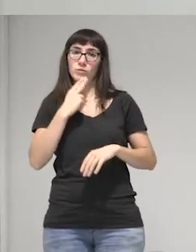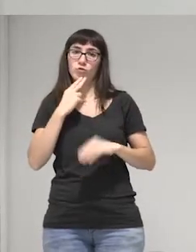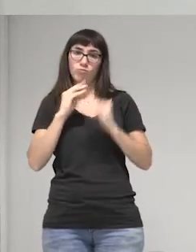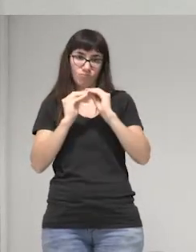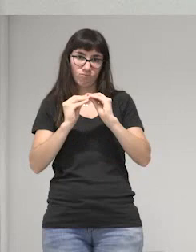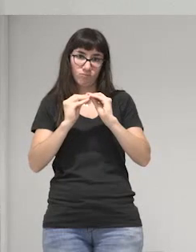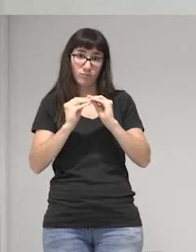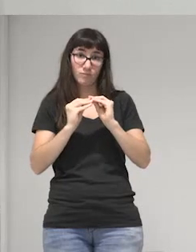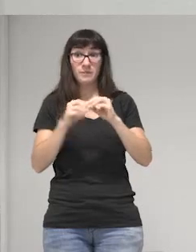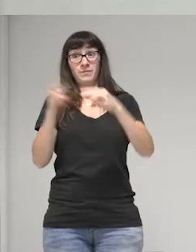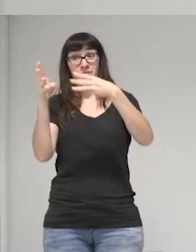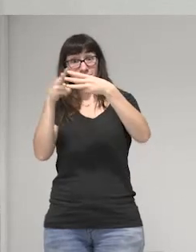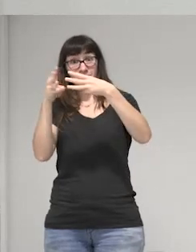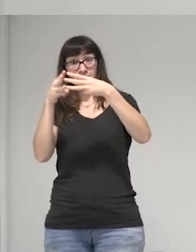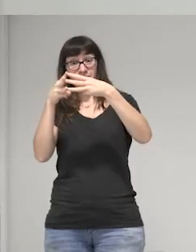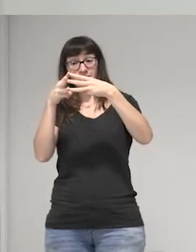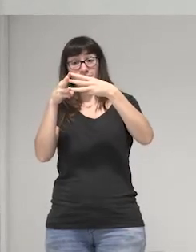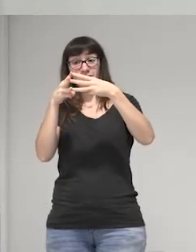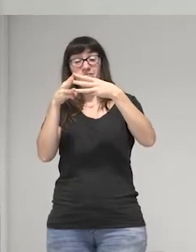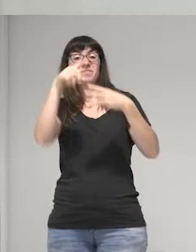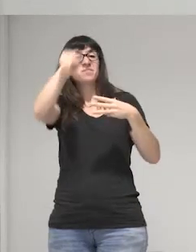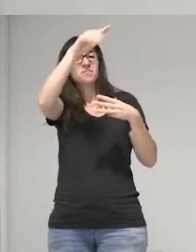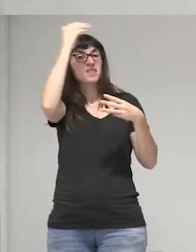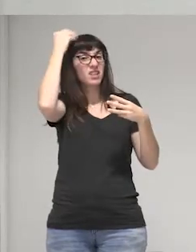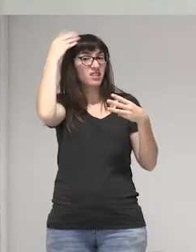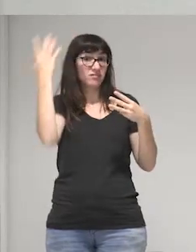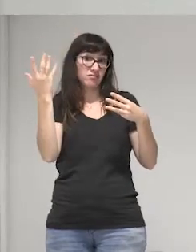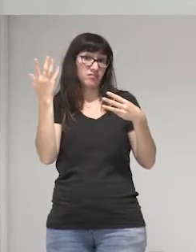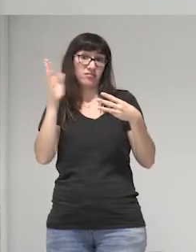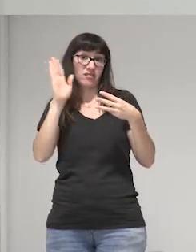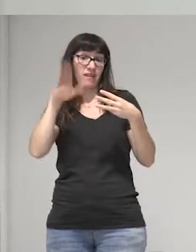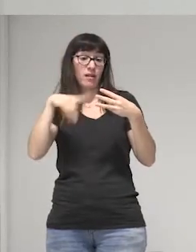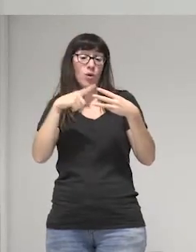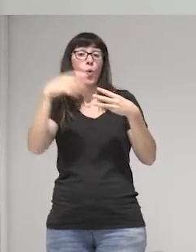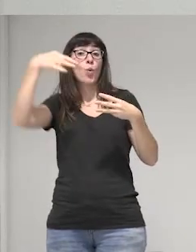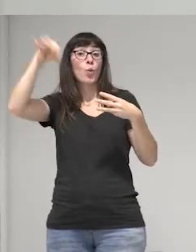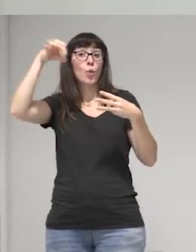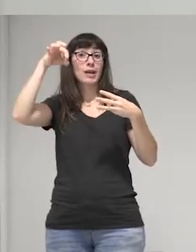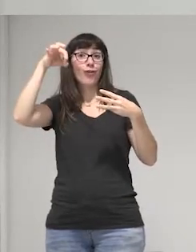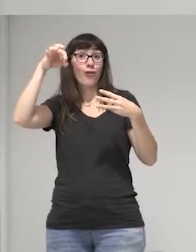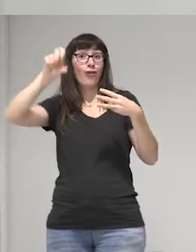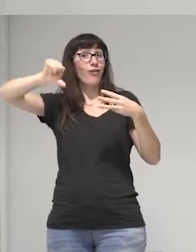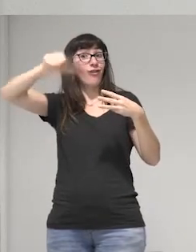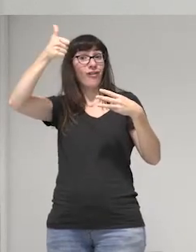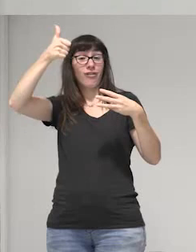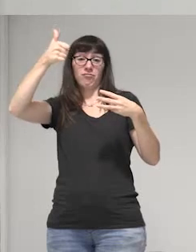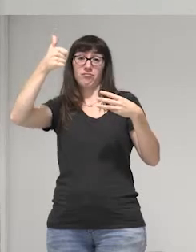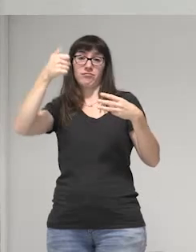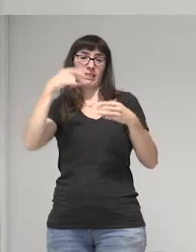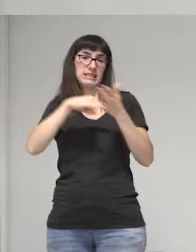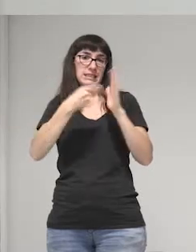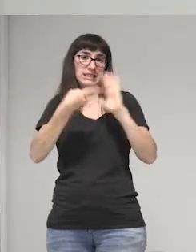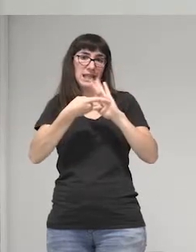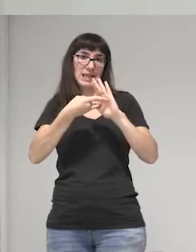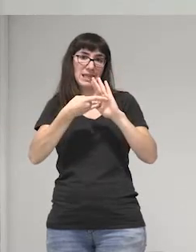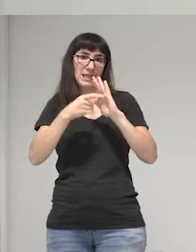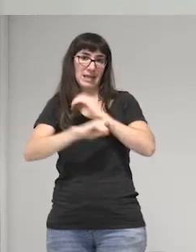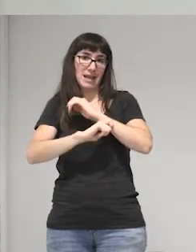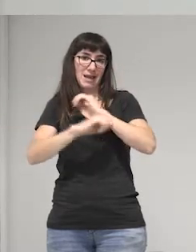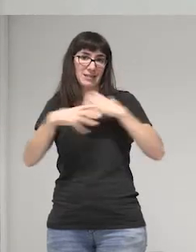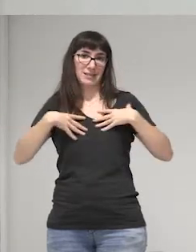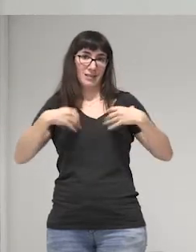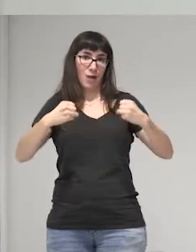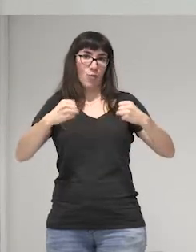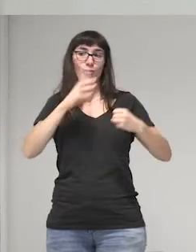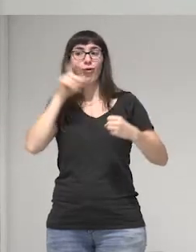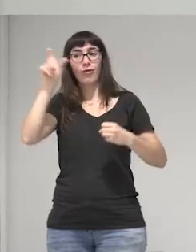las tres cosas que creen que ha pasado lo único que han aprobado es la estrategia de salud porque es una estrategia que aprobó el ministro de